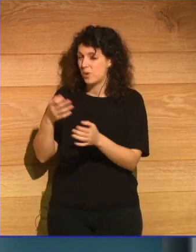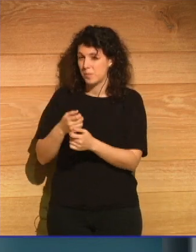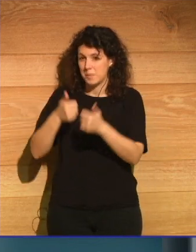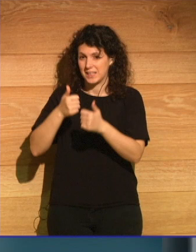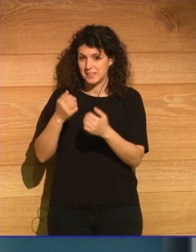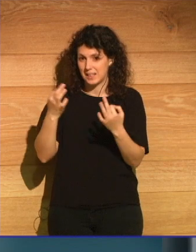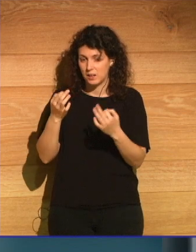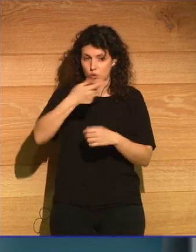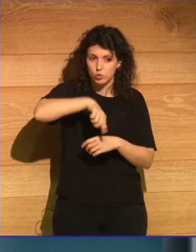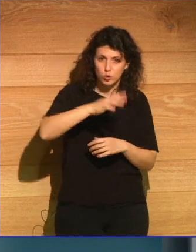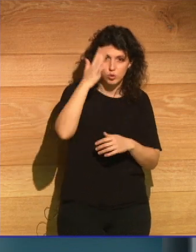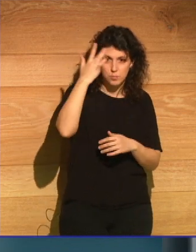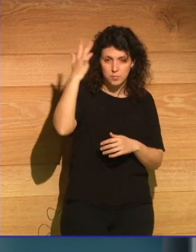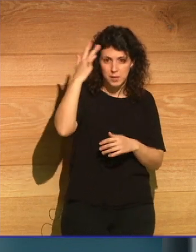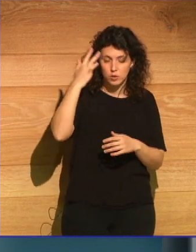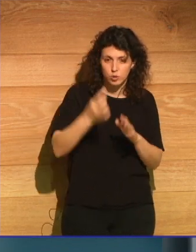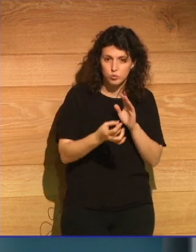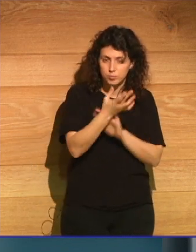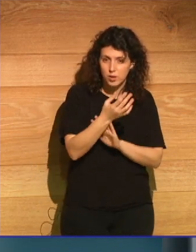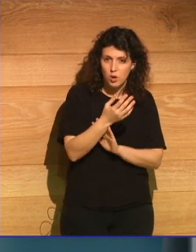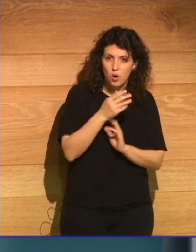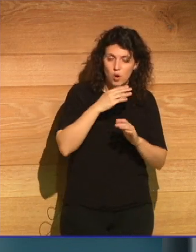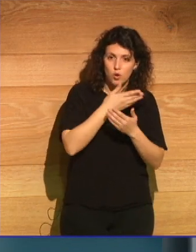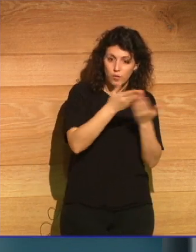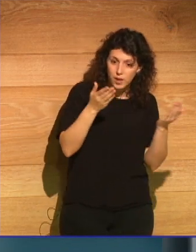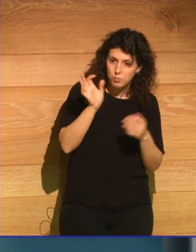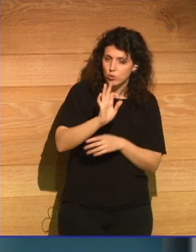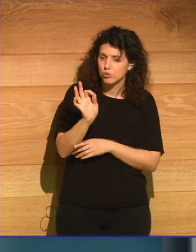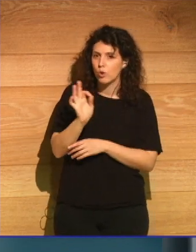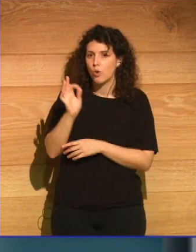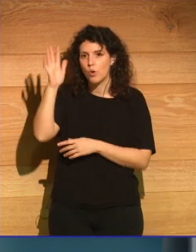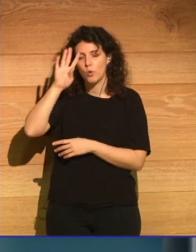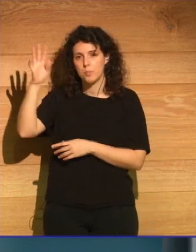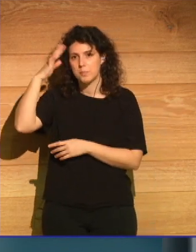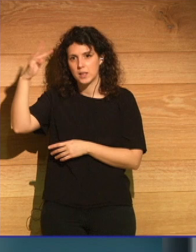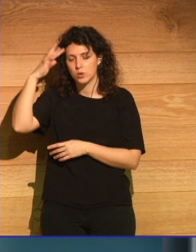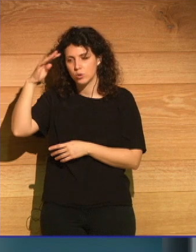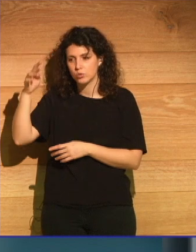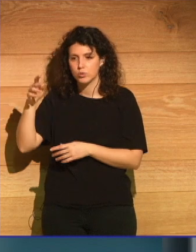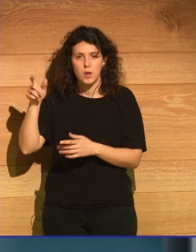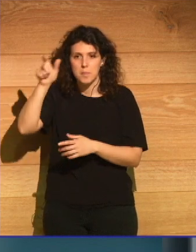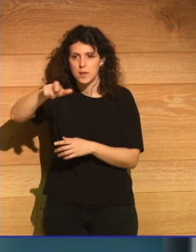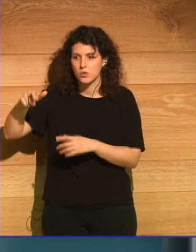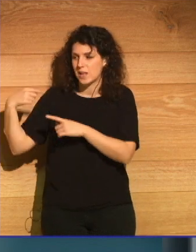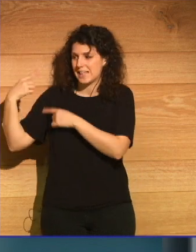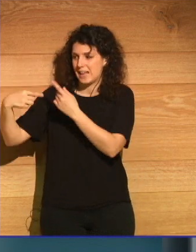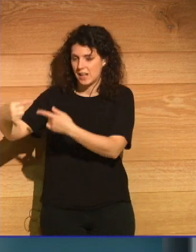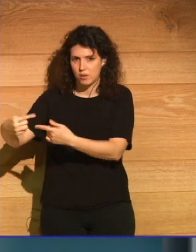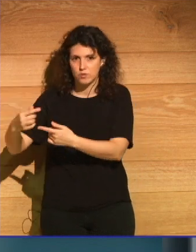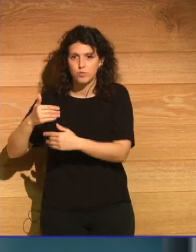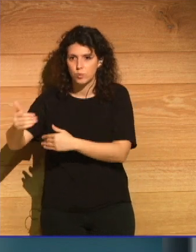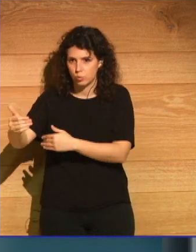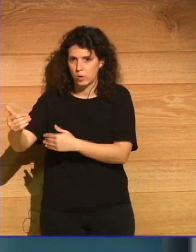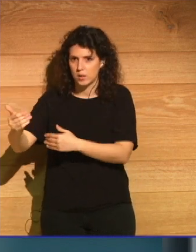creamos nosotros nosotros mismos o confiamos en los mitos que van a creer las generaciones venideras?